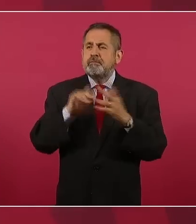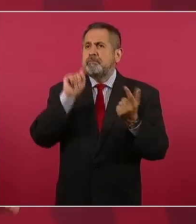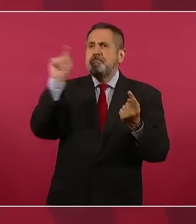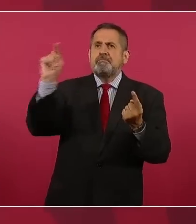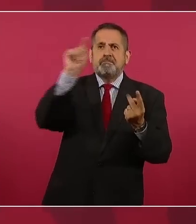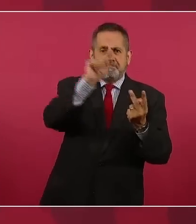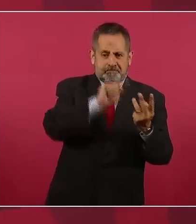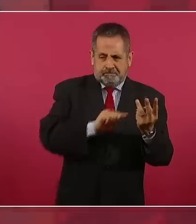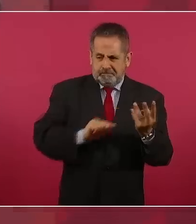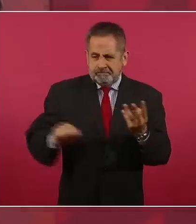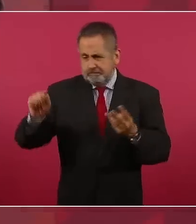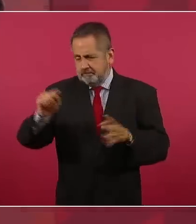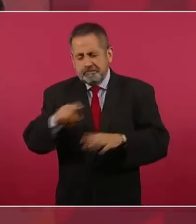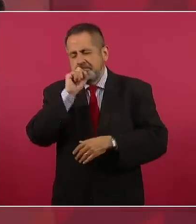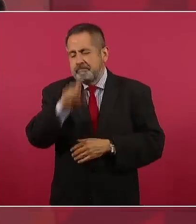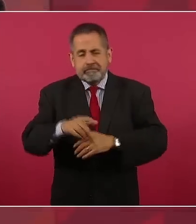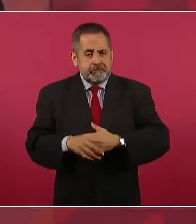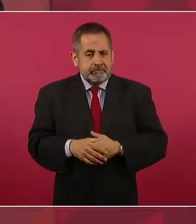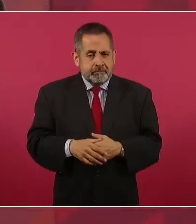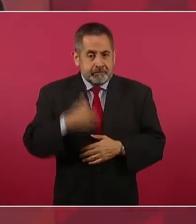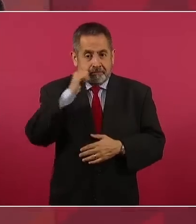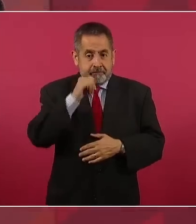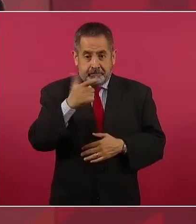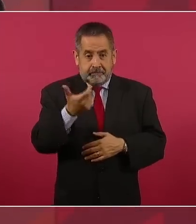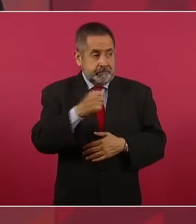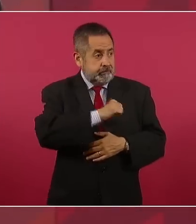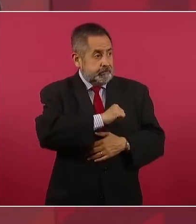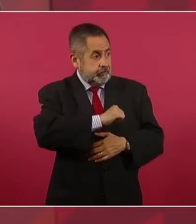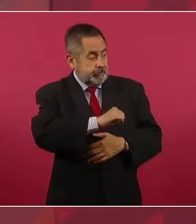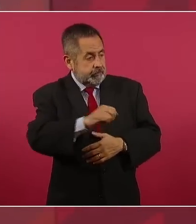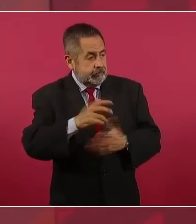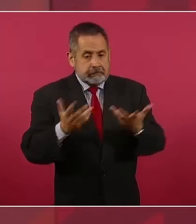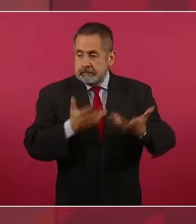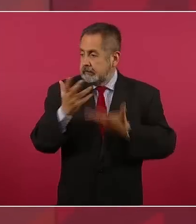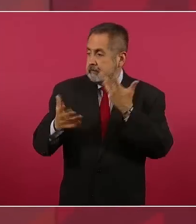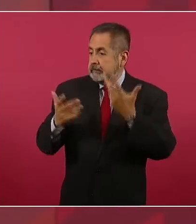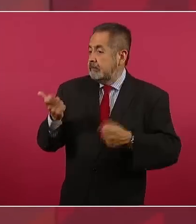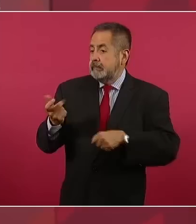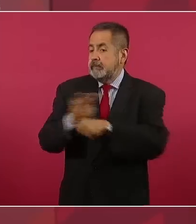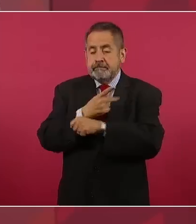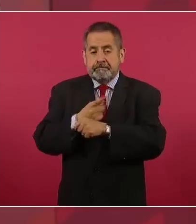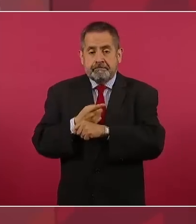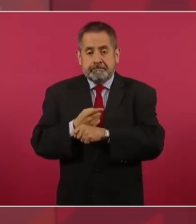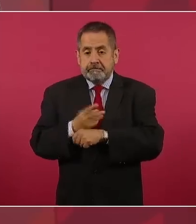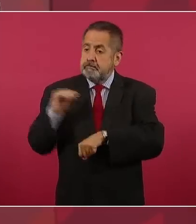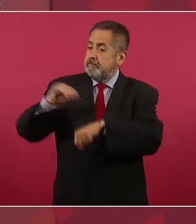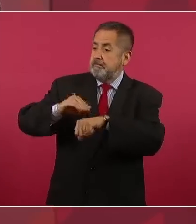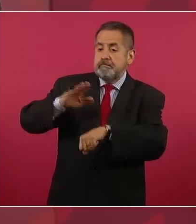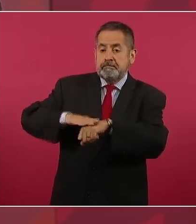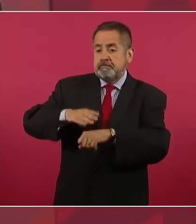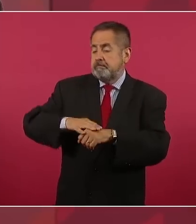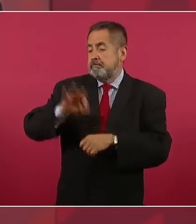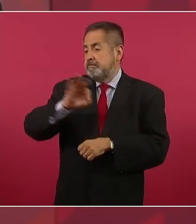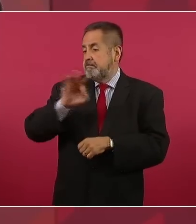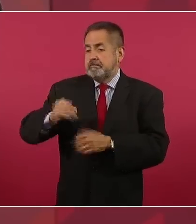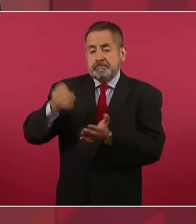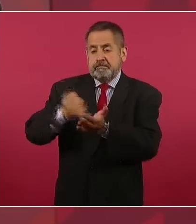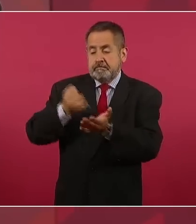Cuando hay inflación, la fórmula es aumenta las tasas de